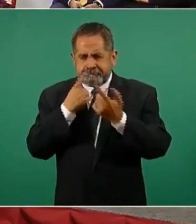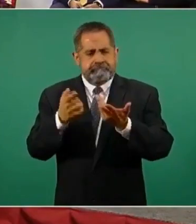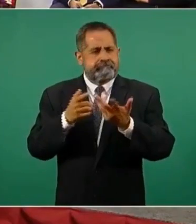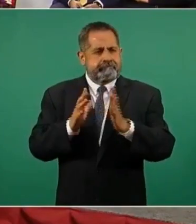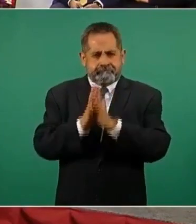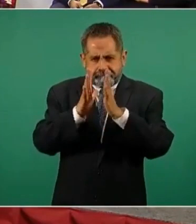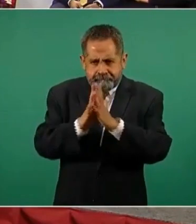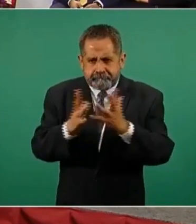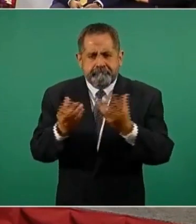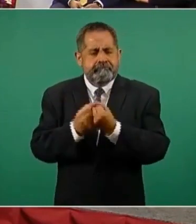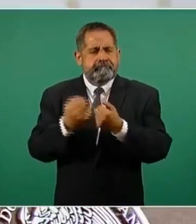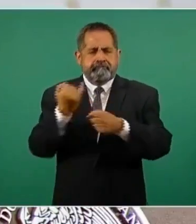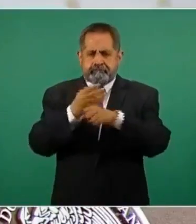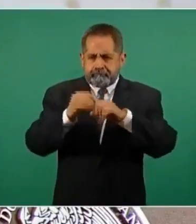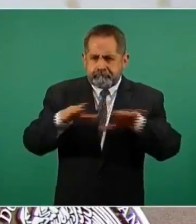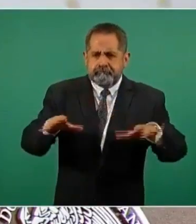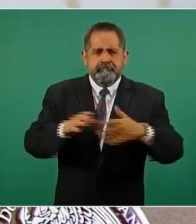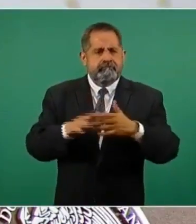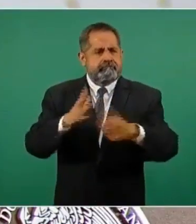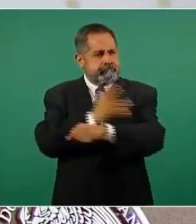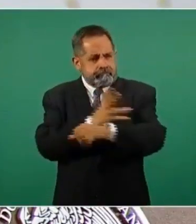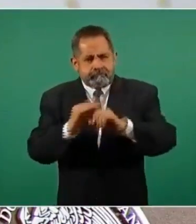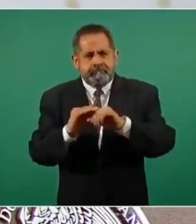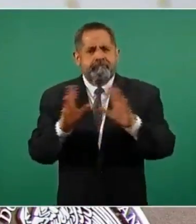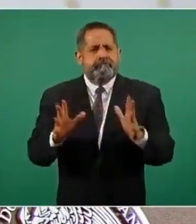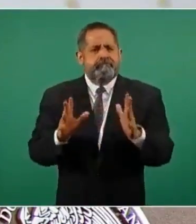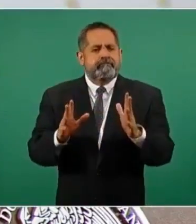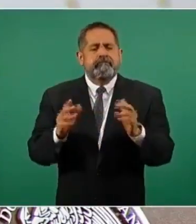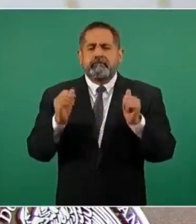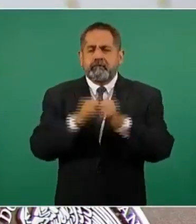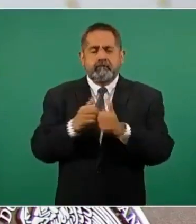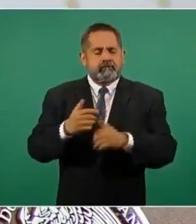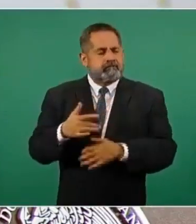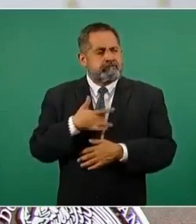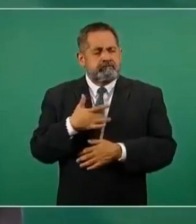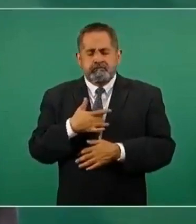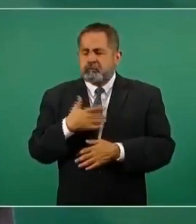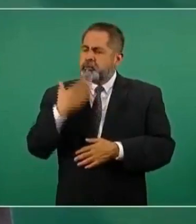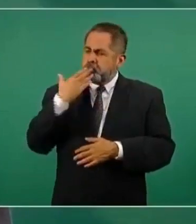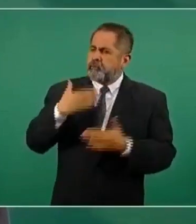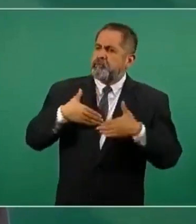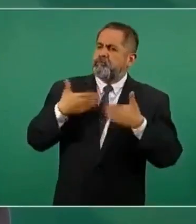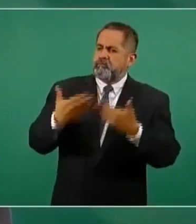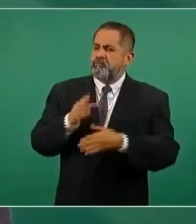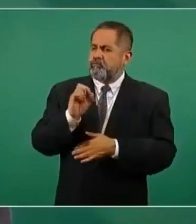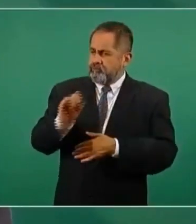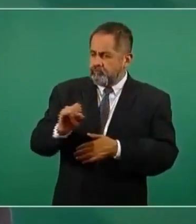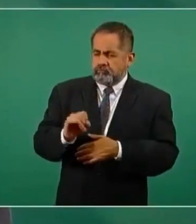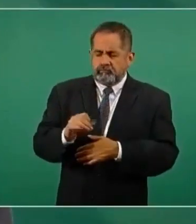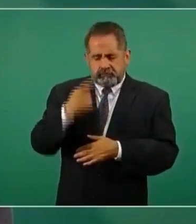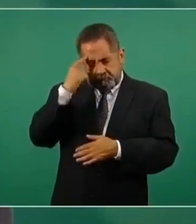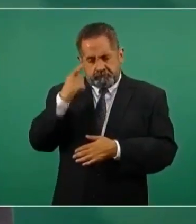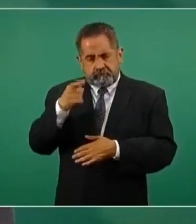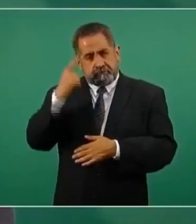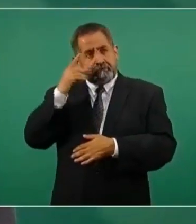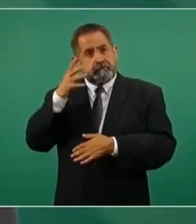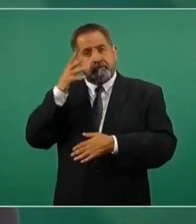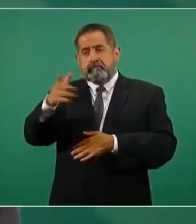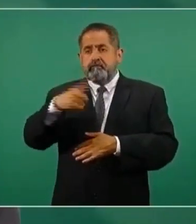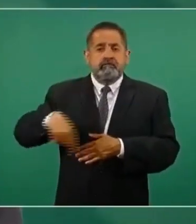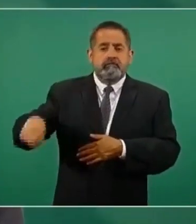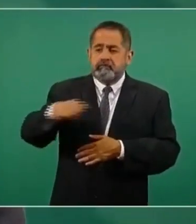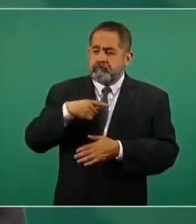participación, con la información, con la transparencia, con la buena fe y con el interés que le vaya bien a los